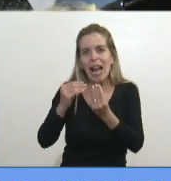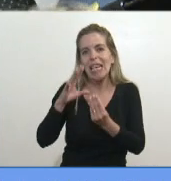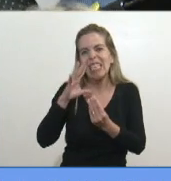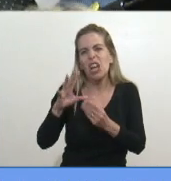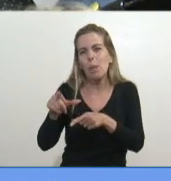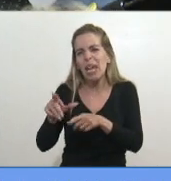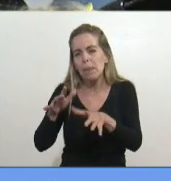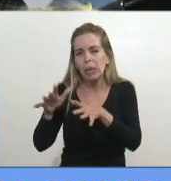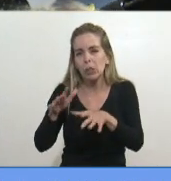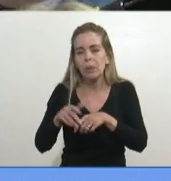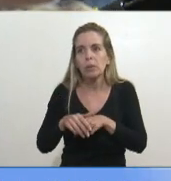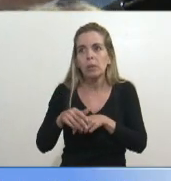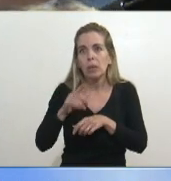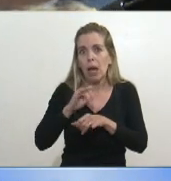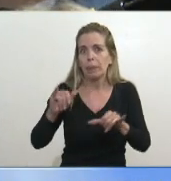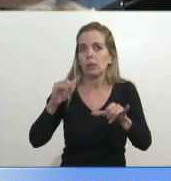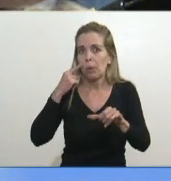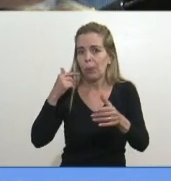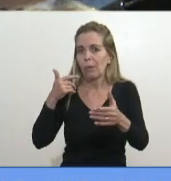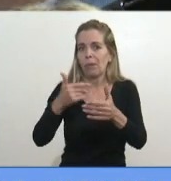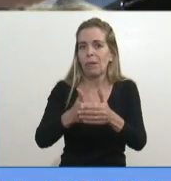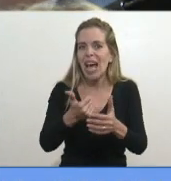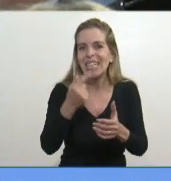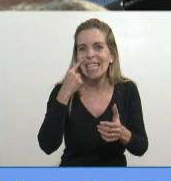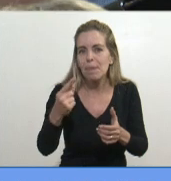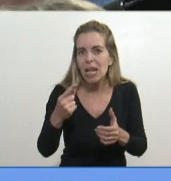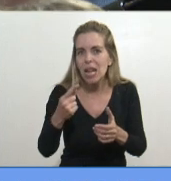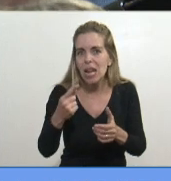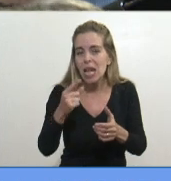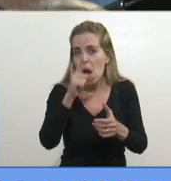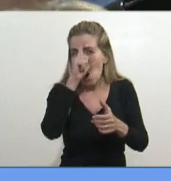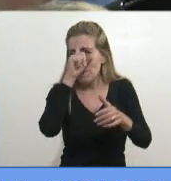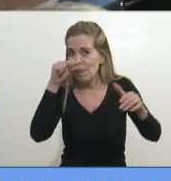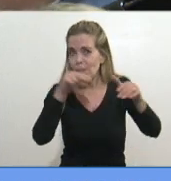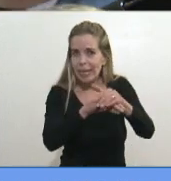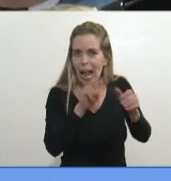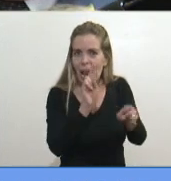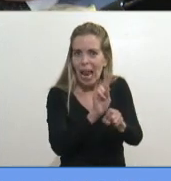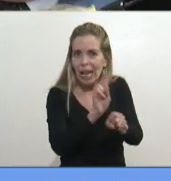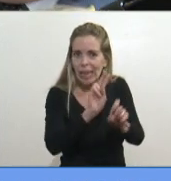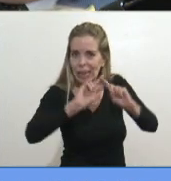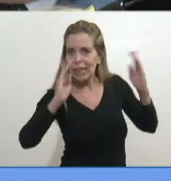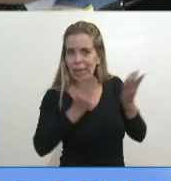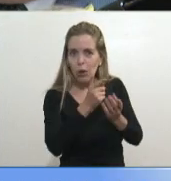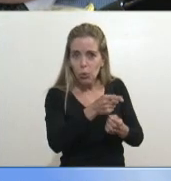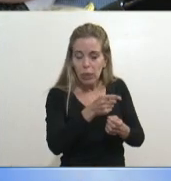Y dijo, miren señores, dice, cuando llegue a 6.000, la terapia intensiva va a haber que preocuparse.